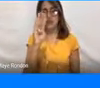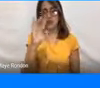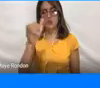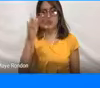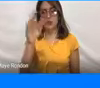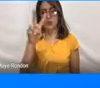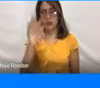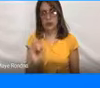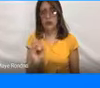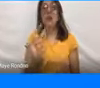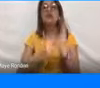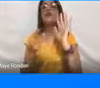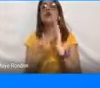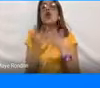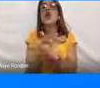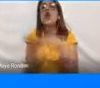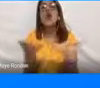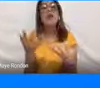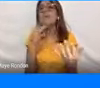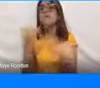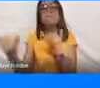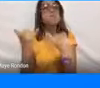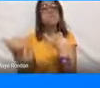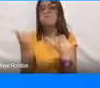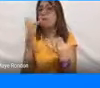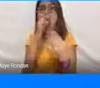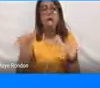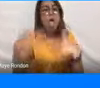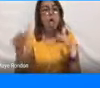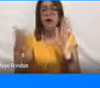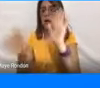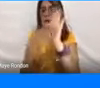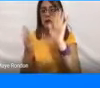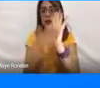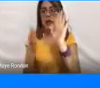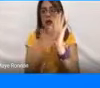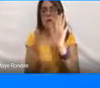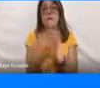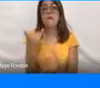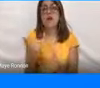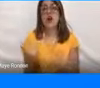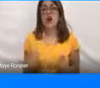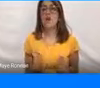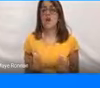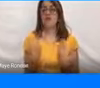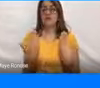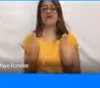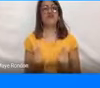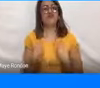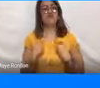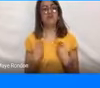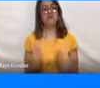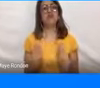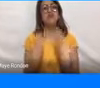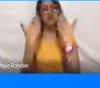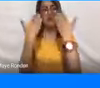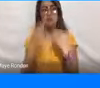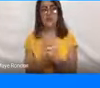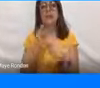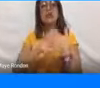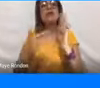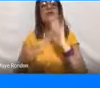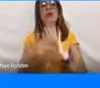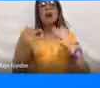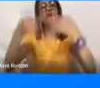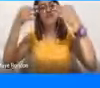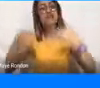la seguridad de los bienes intangibles y las garantías de bienestar, que hace referencia a la seguridad